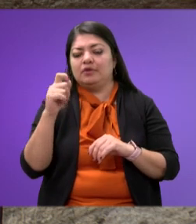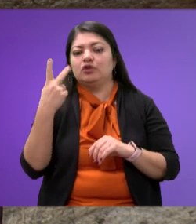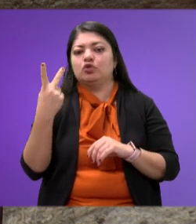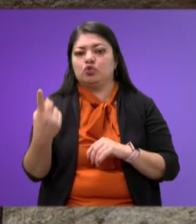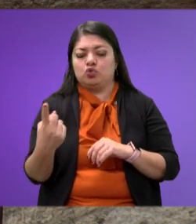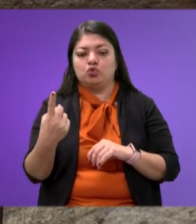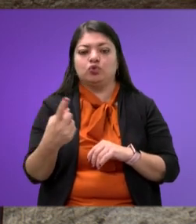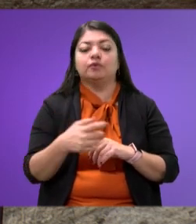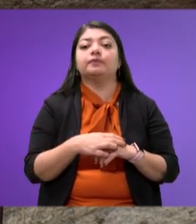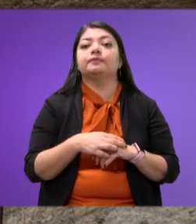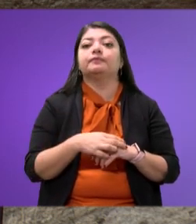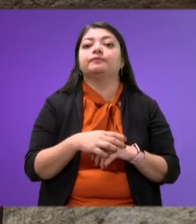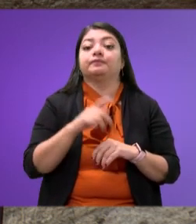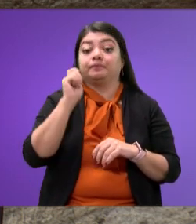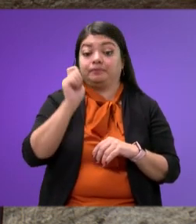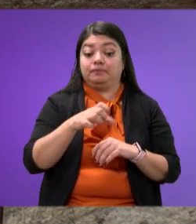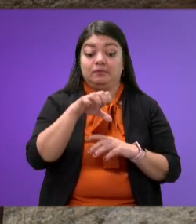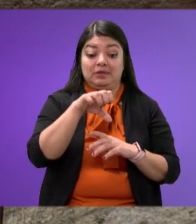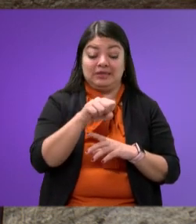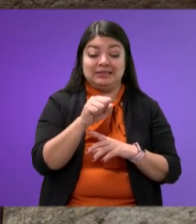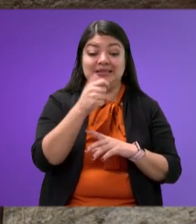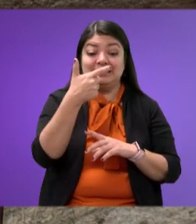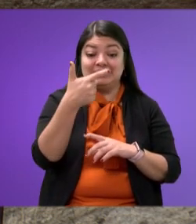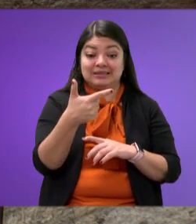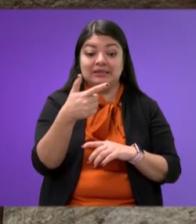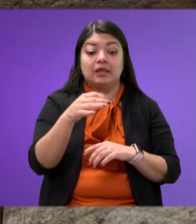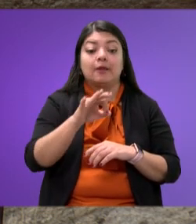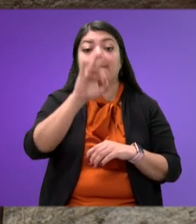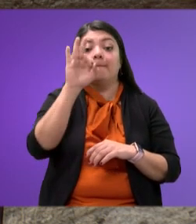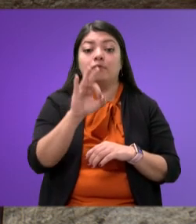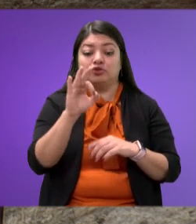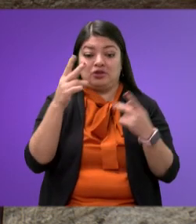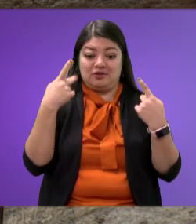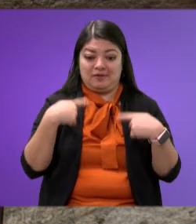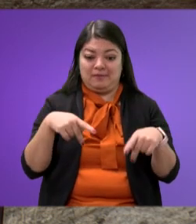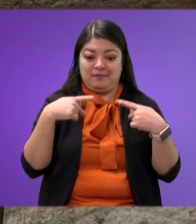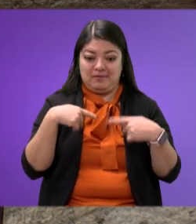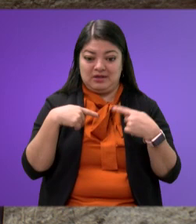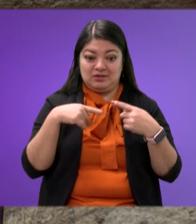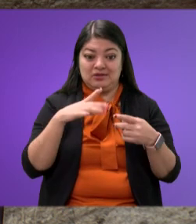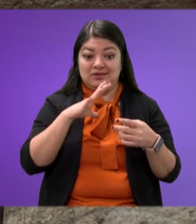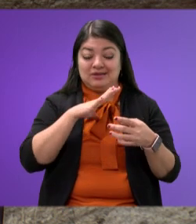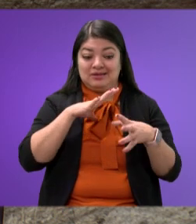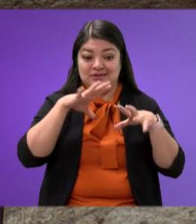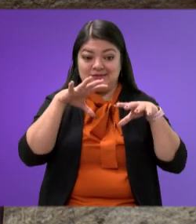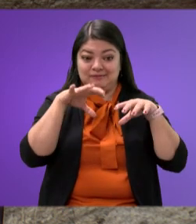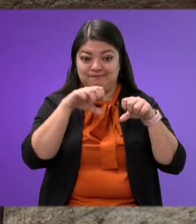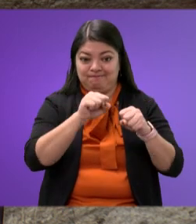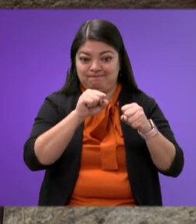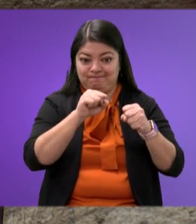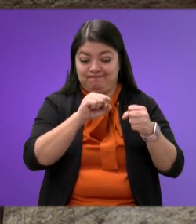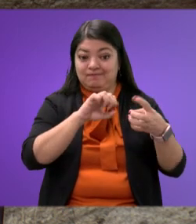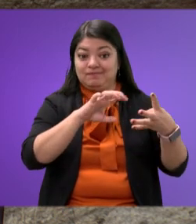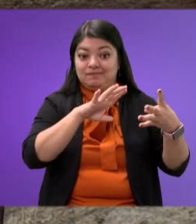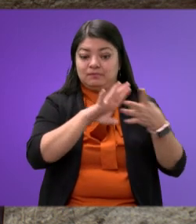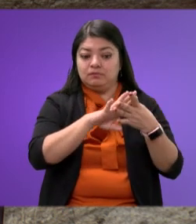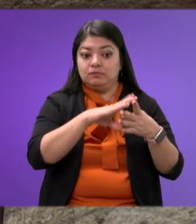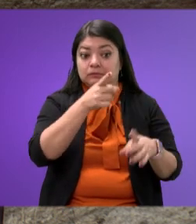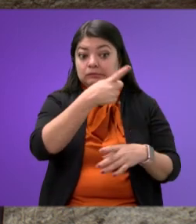67% de la población privada de su libertad refirió que